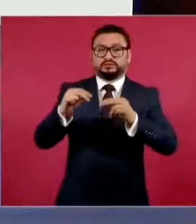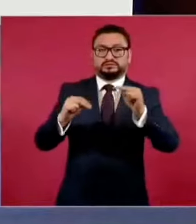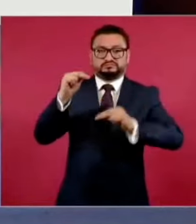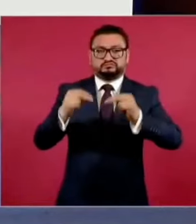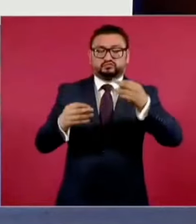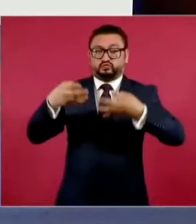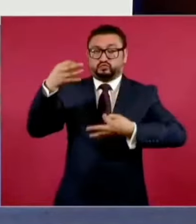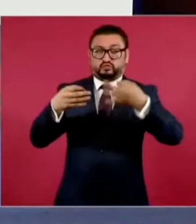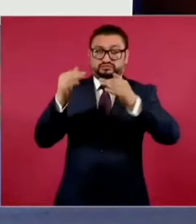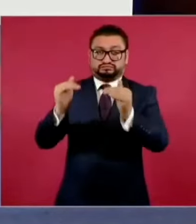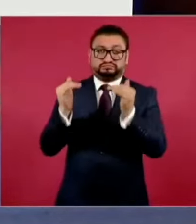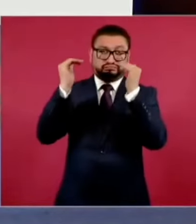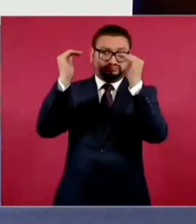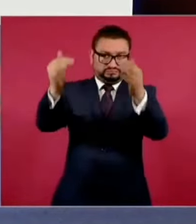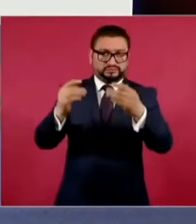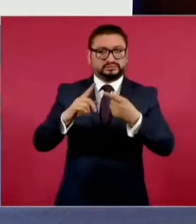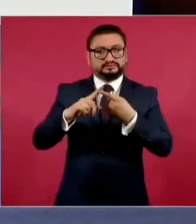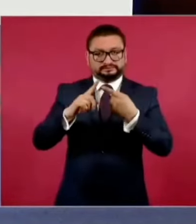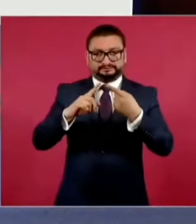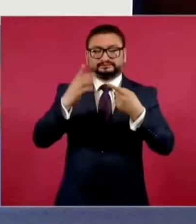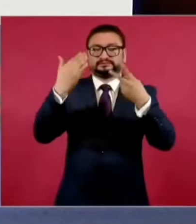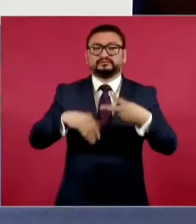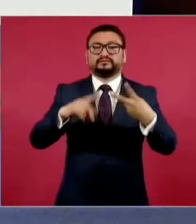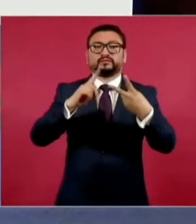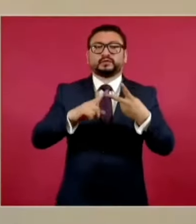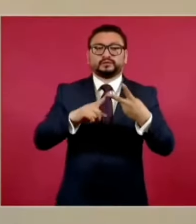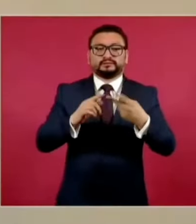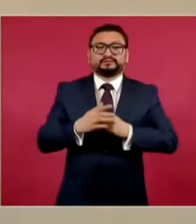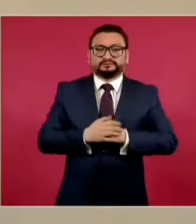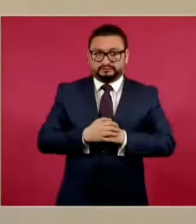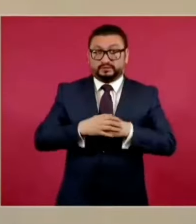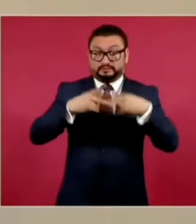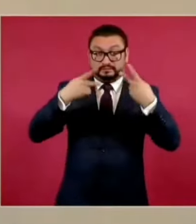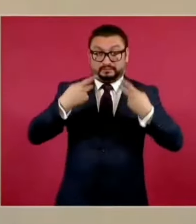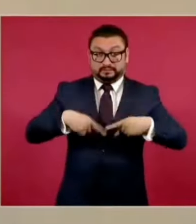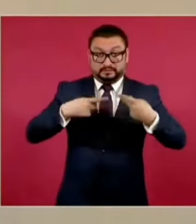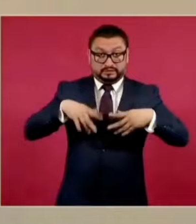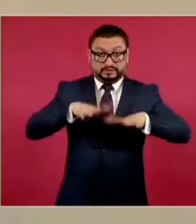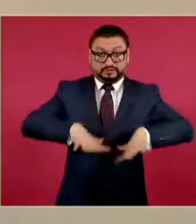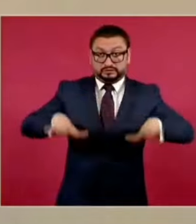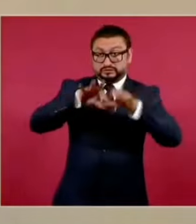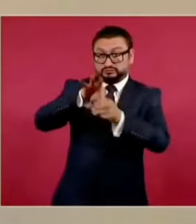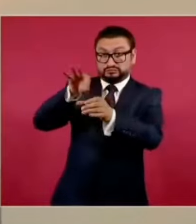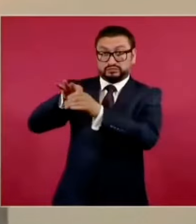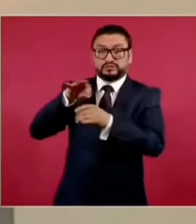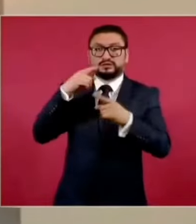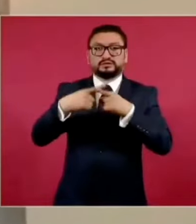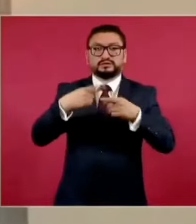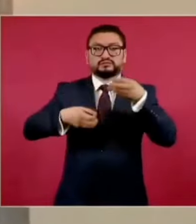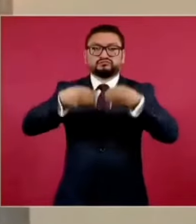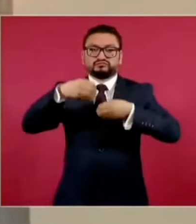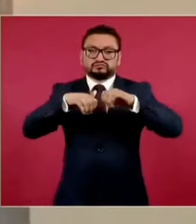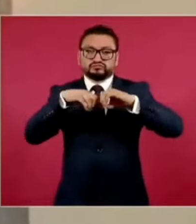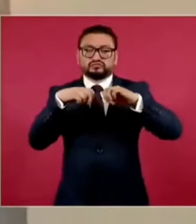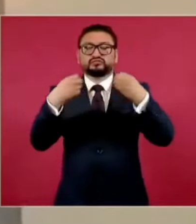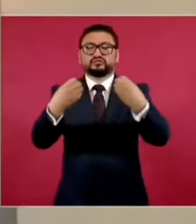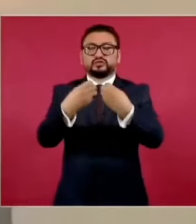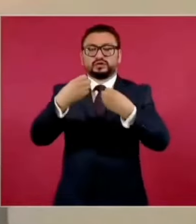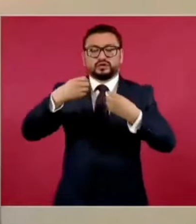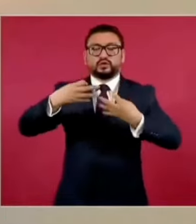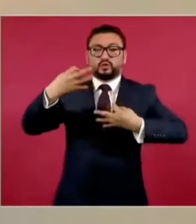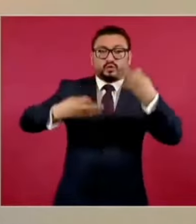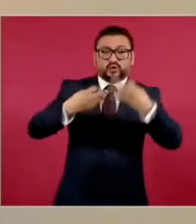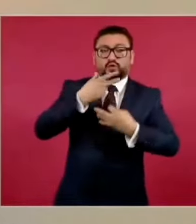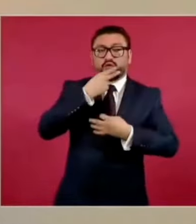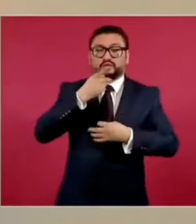en nuestro país. Segundo, la elección popular de ministros, magistrados y jueces, es decir,